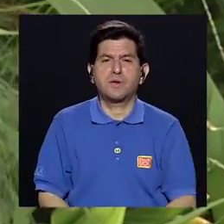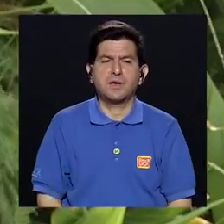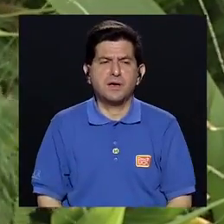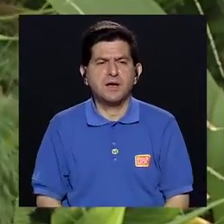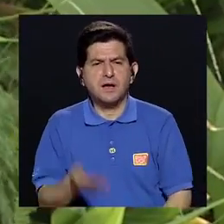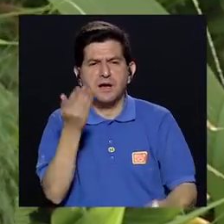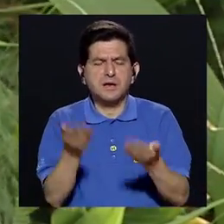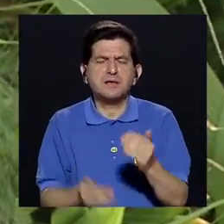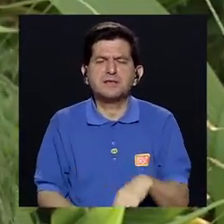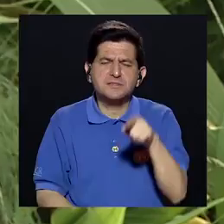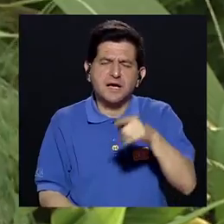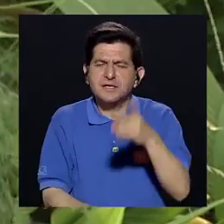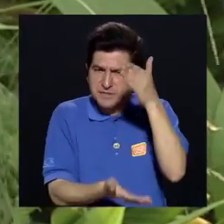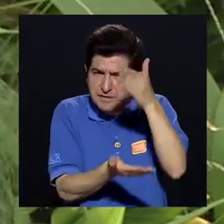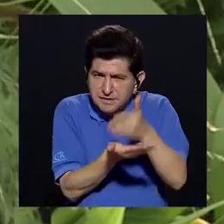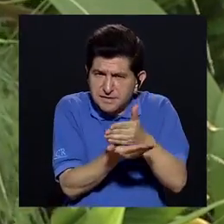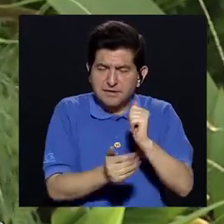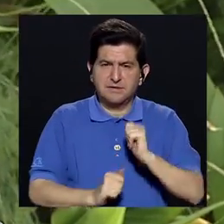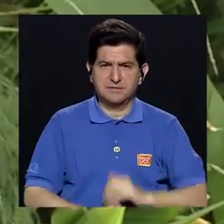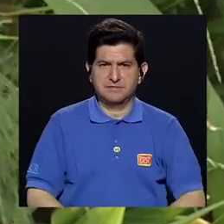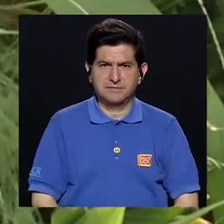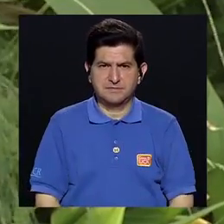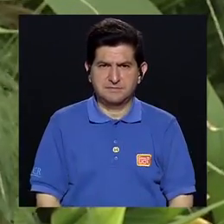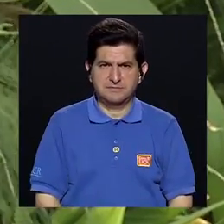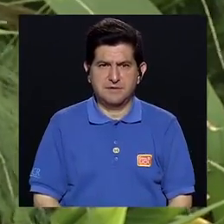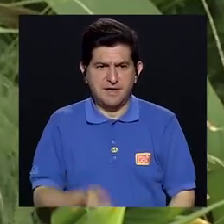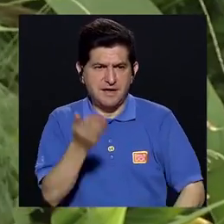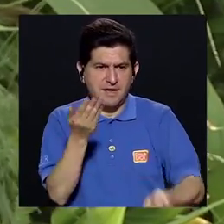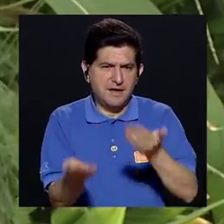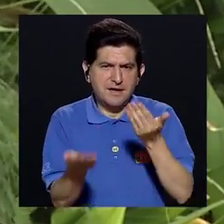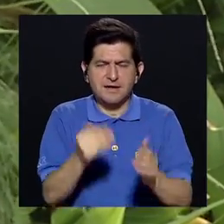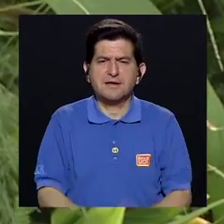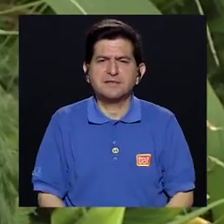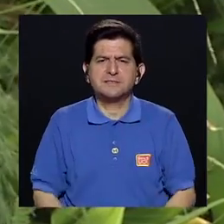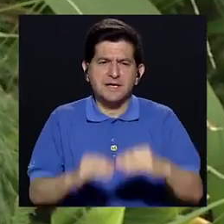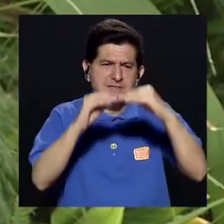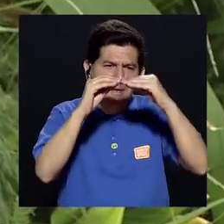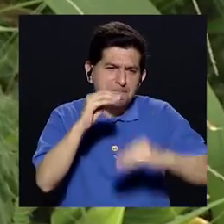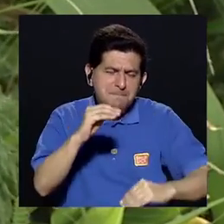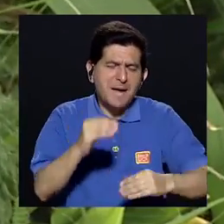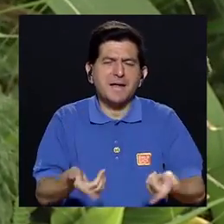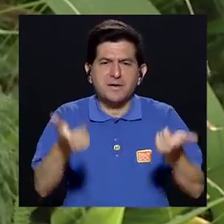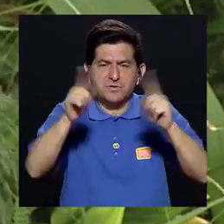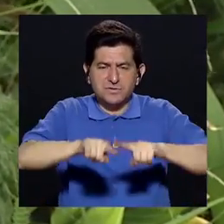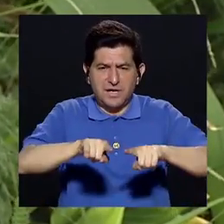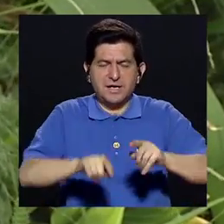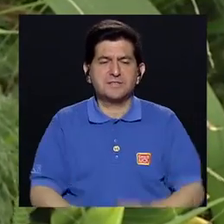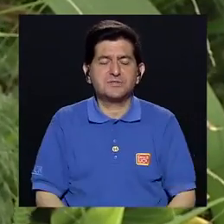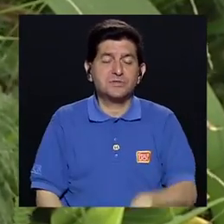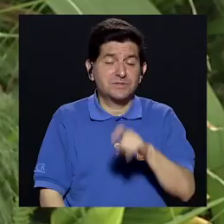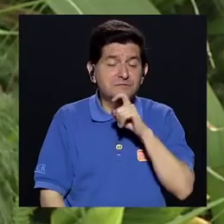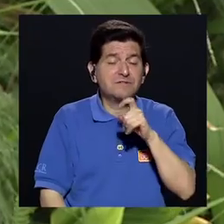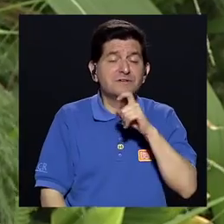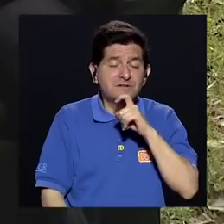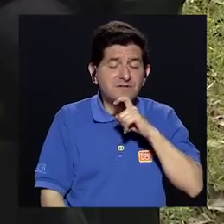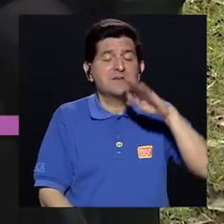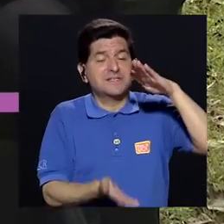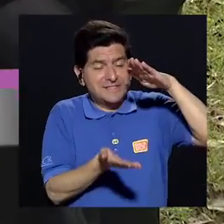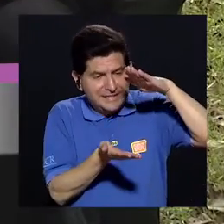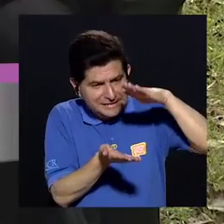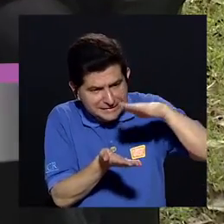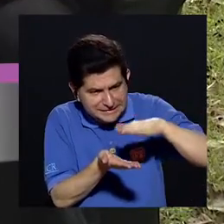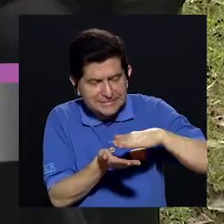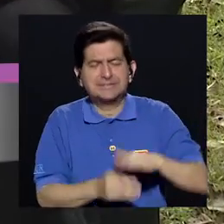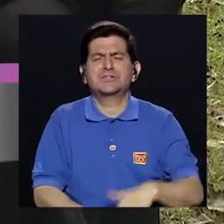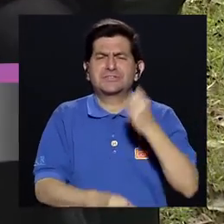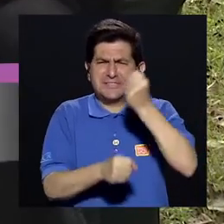como un stand-by Porque entre más Más Poquitos casos Cuesta más Que eso siga descendiendo Entonces ahí